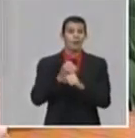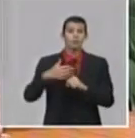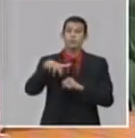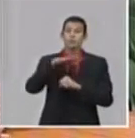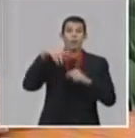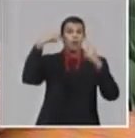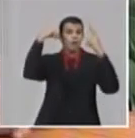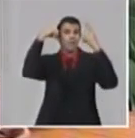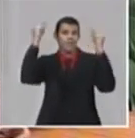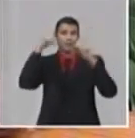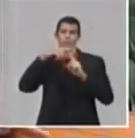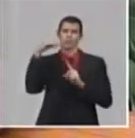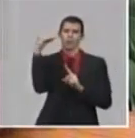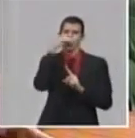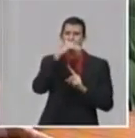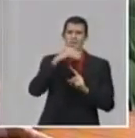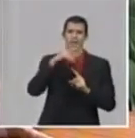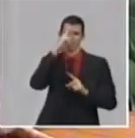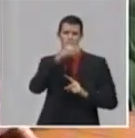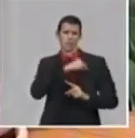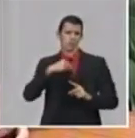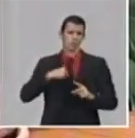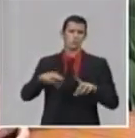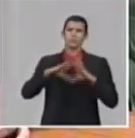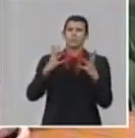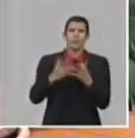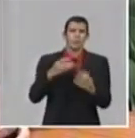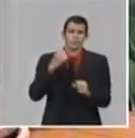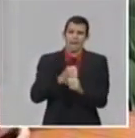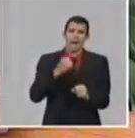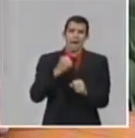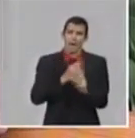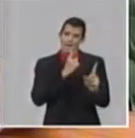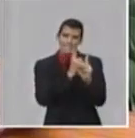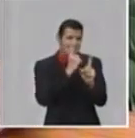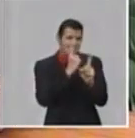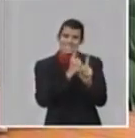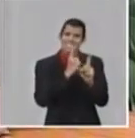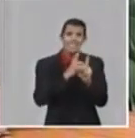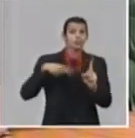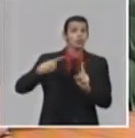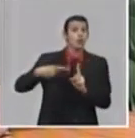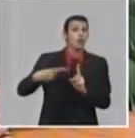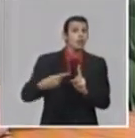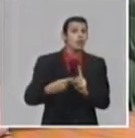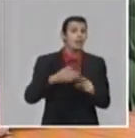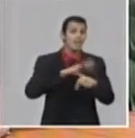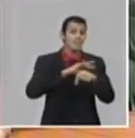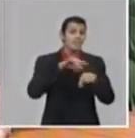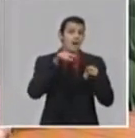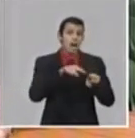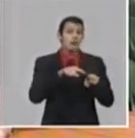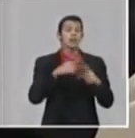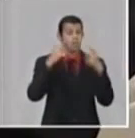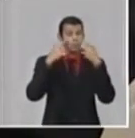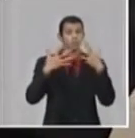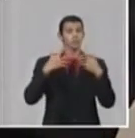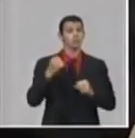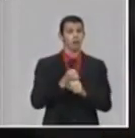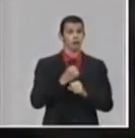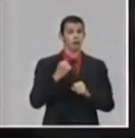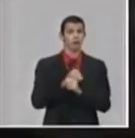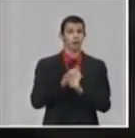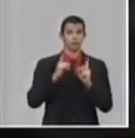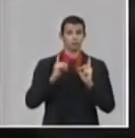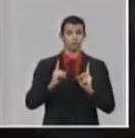apoyo a esos especialistas que están con los pacientes en los diferentes niveles de atención. De todas formas, el tema del